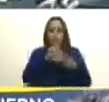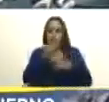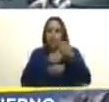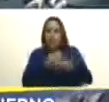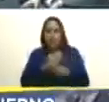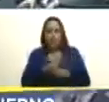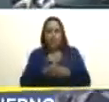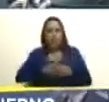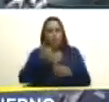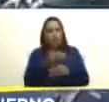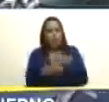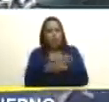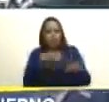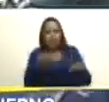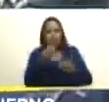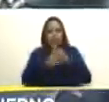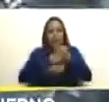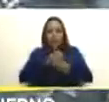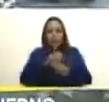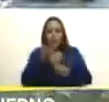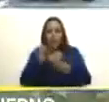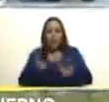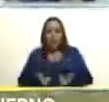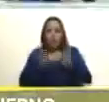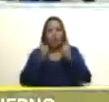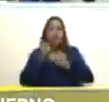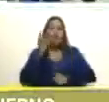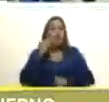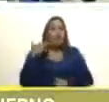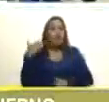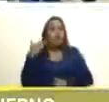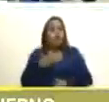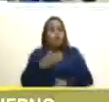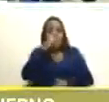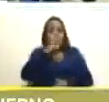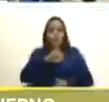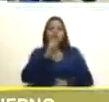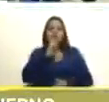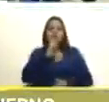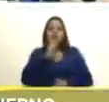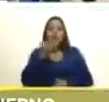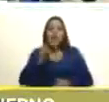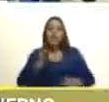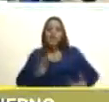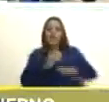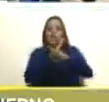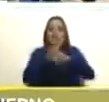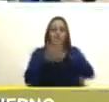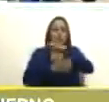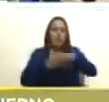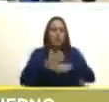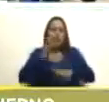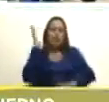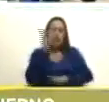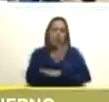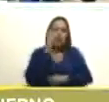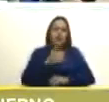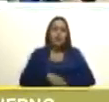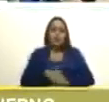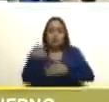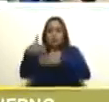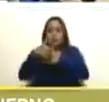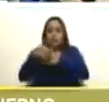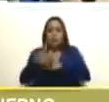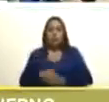maravillosas que nos ha permitido por ejemplo en estos años difíciles de sanciones de crisis de bloqueo de amenazas